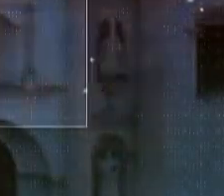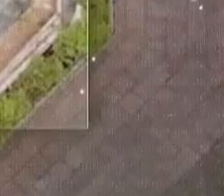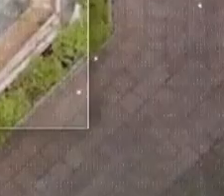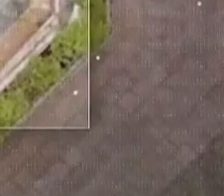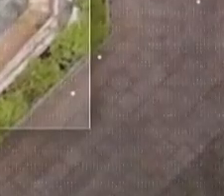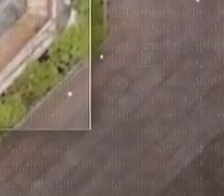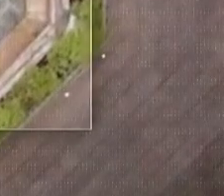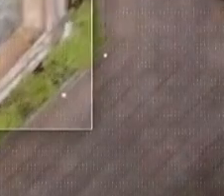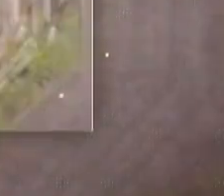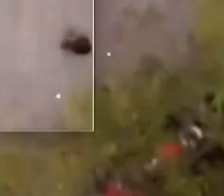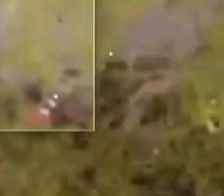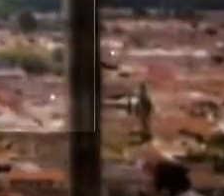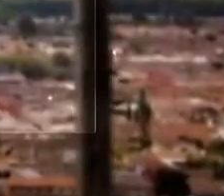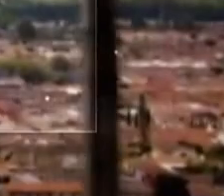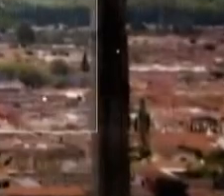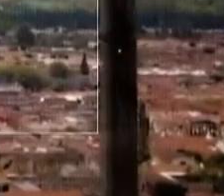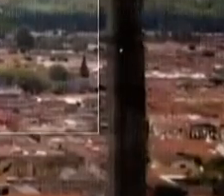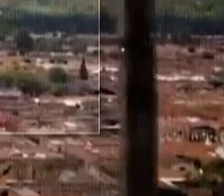de la próxima y hasta